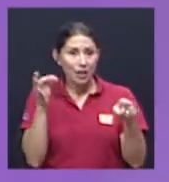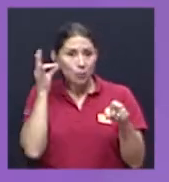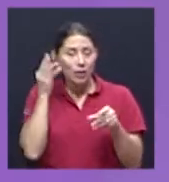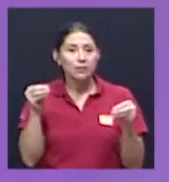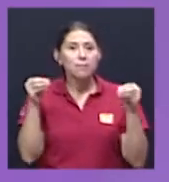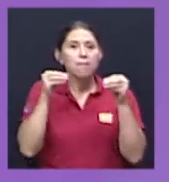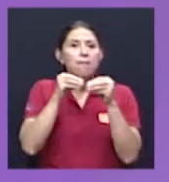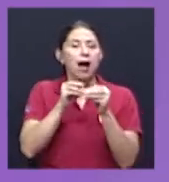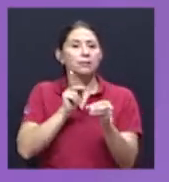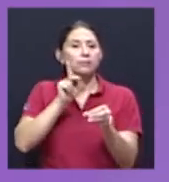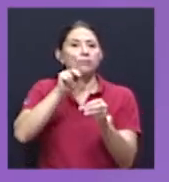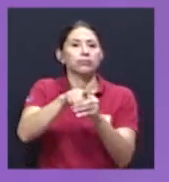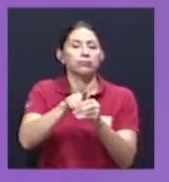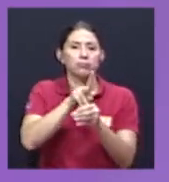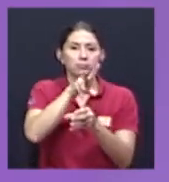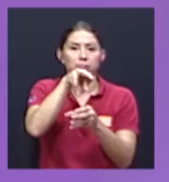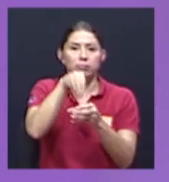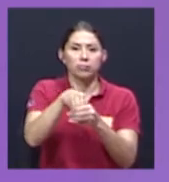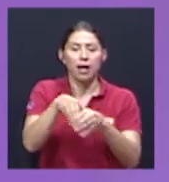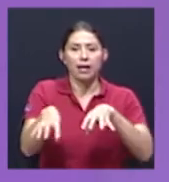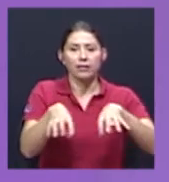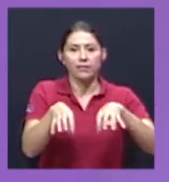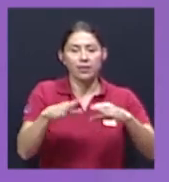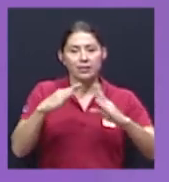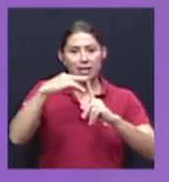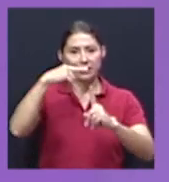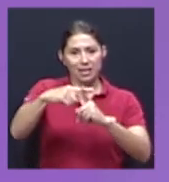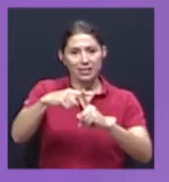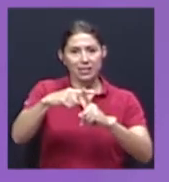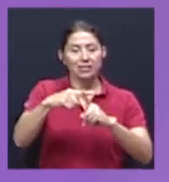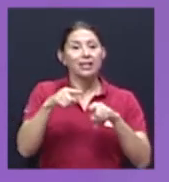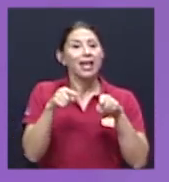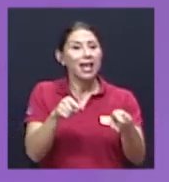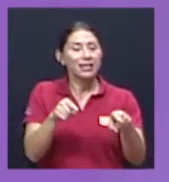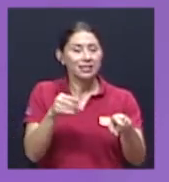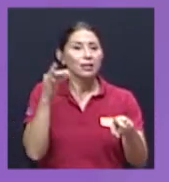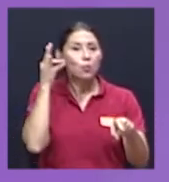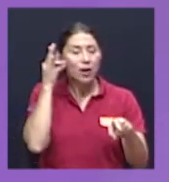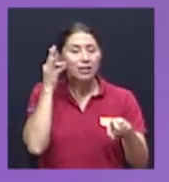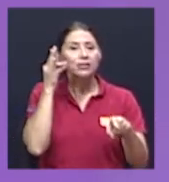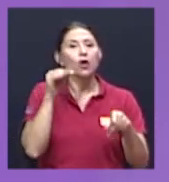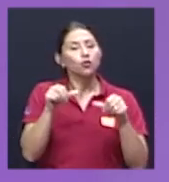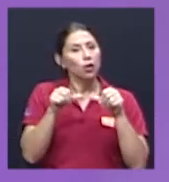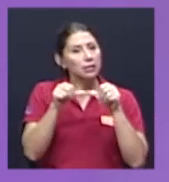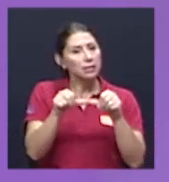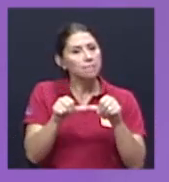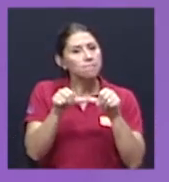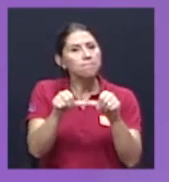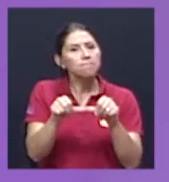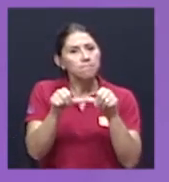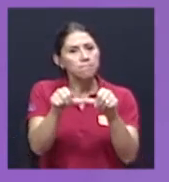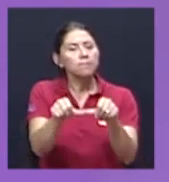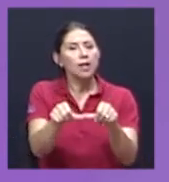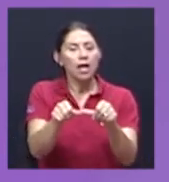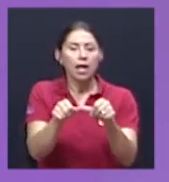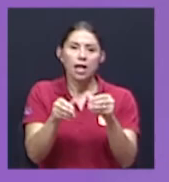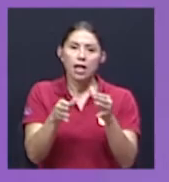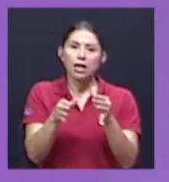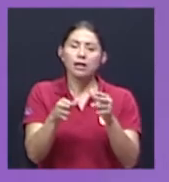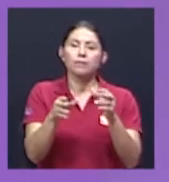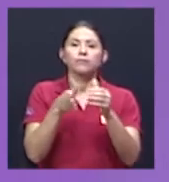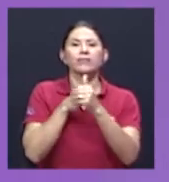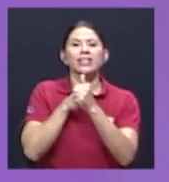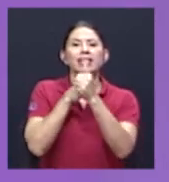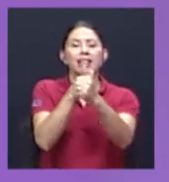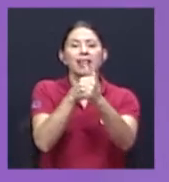iglesias y las que sostienen, de alguna forma, el discurso también de los líderes religiosos. Porque